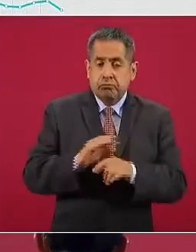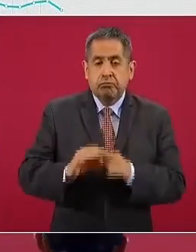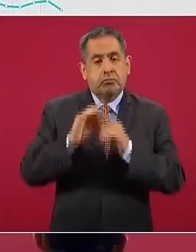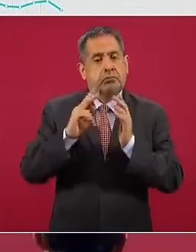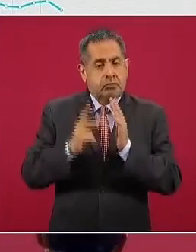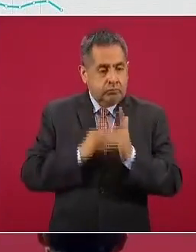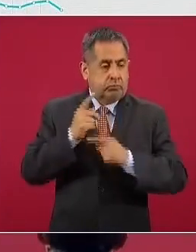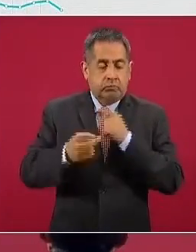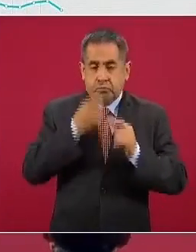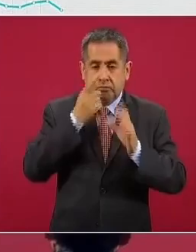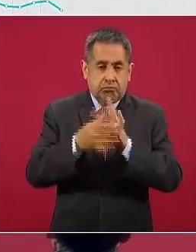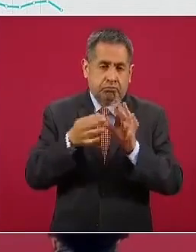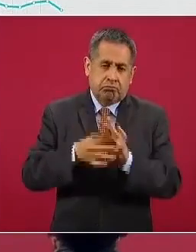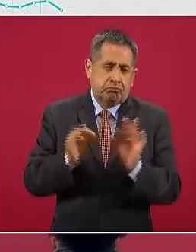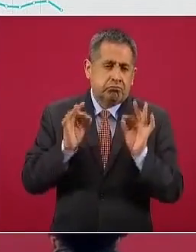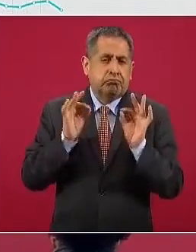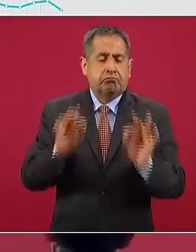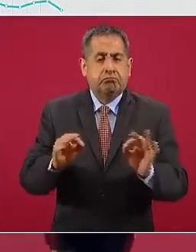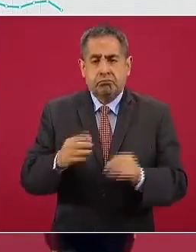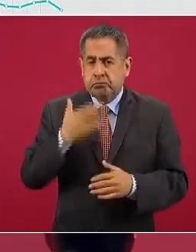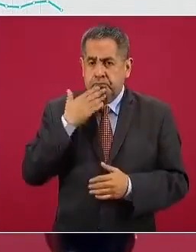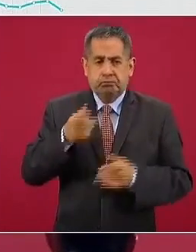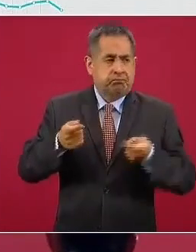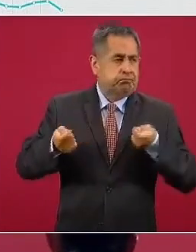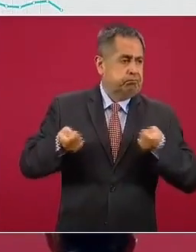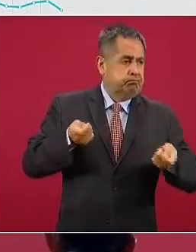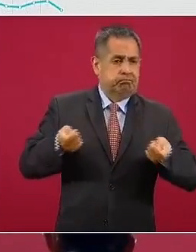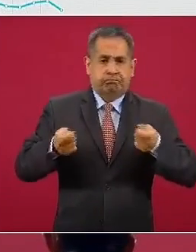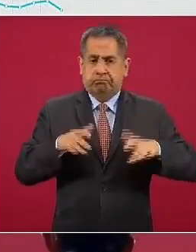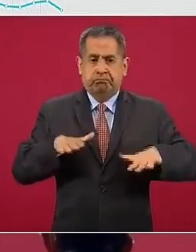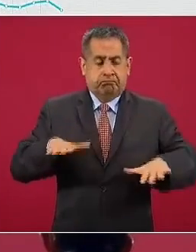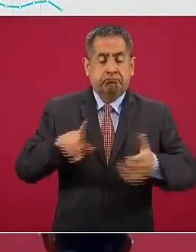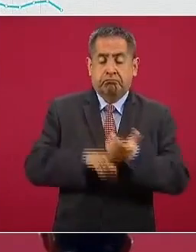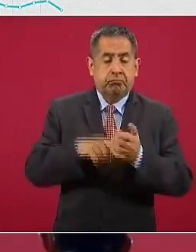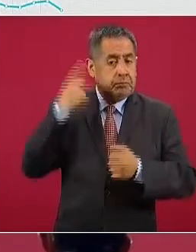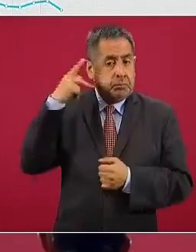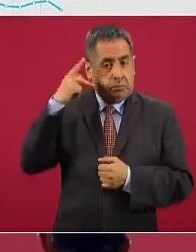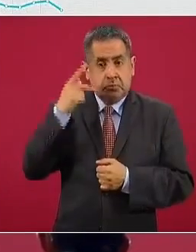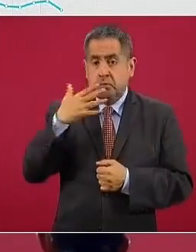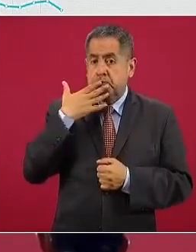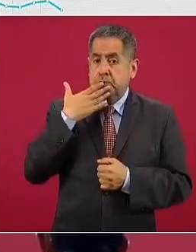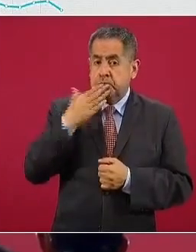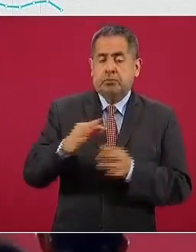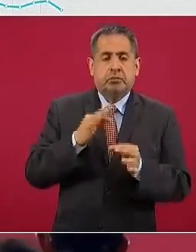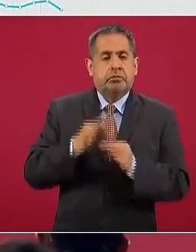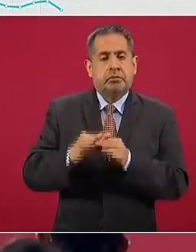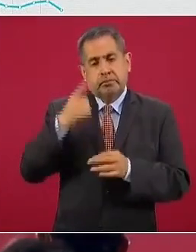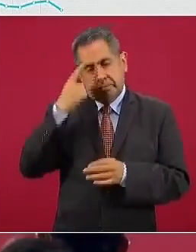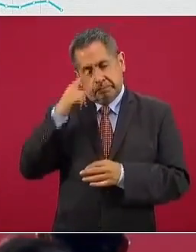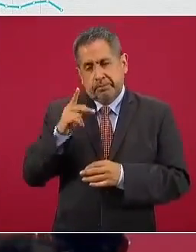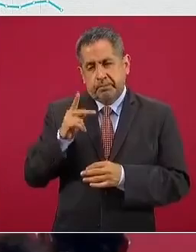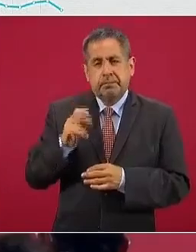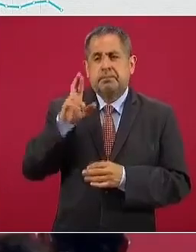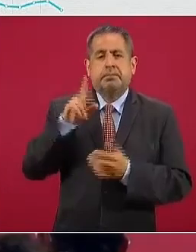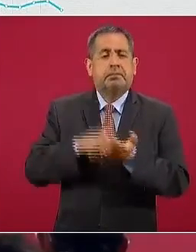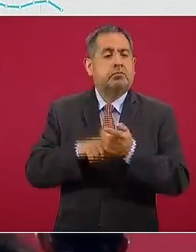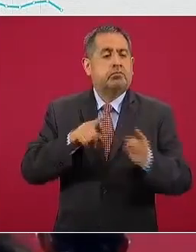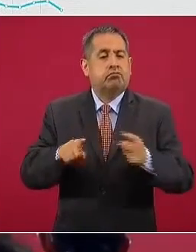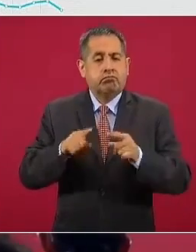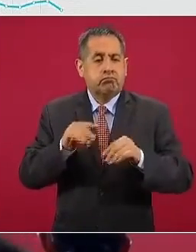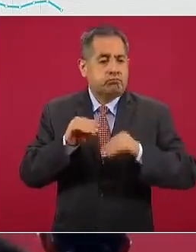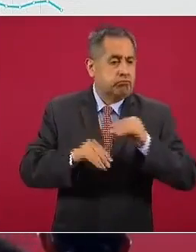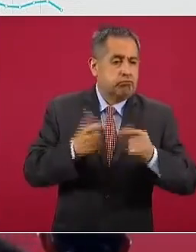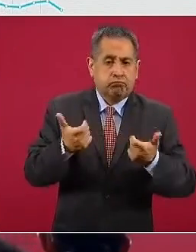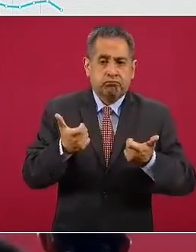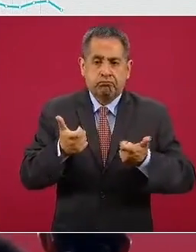lo vuelvo a hacer, el buen equilibrio que ha logrado el Estado de Puebla en el manejo epidémico por la parte de desarrollo